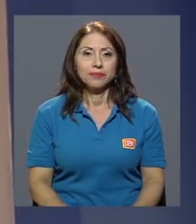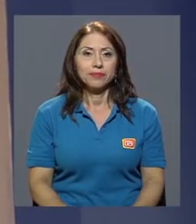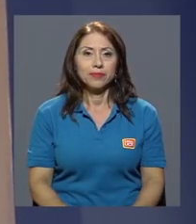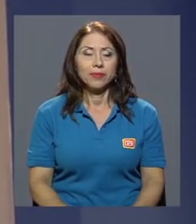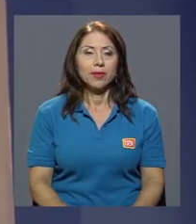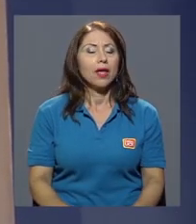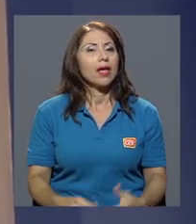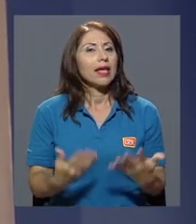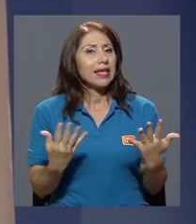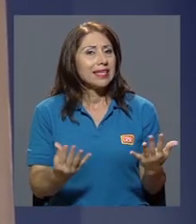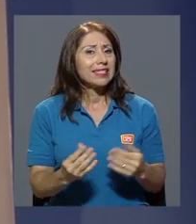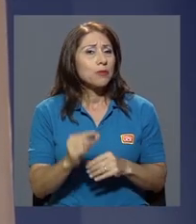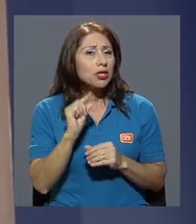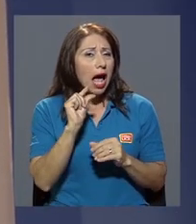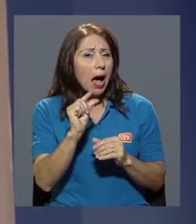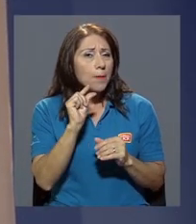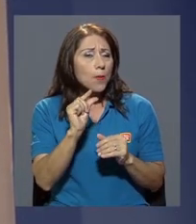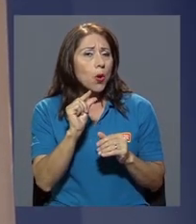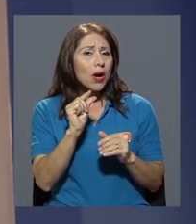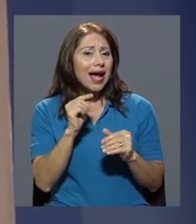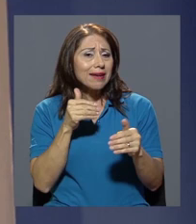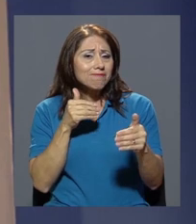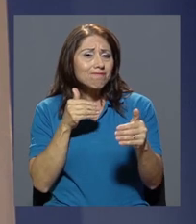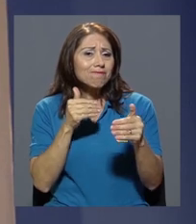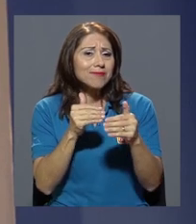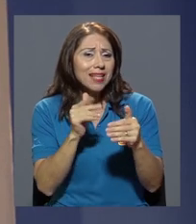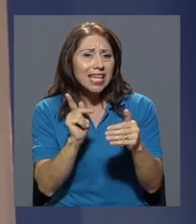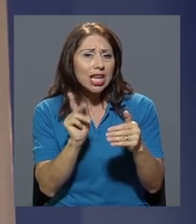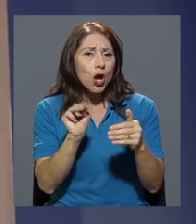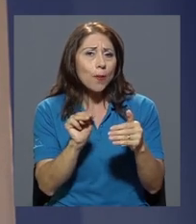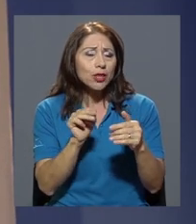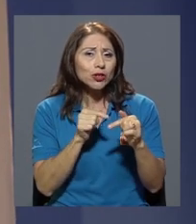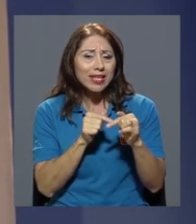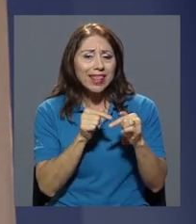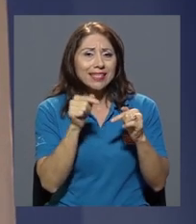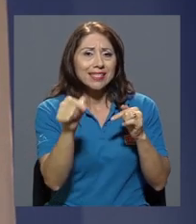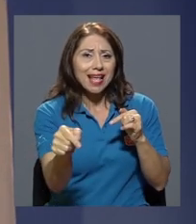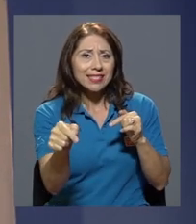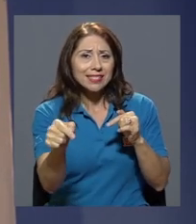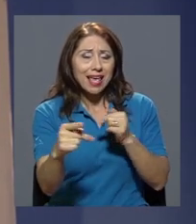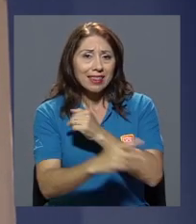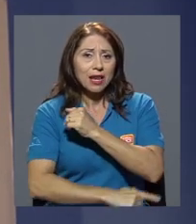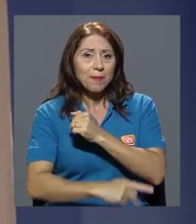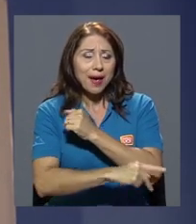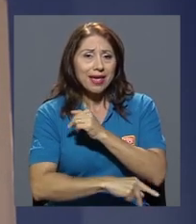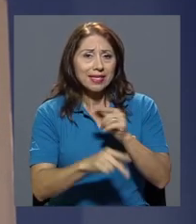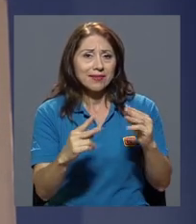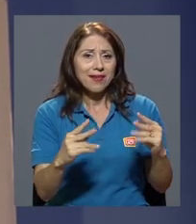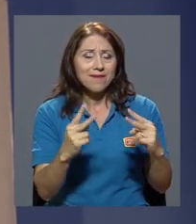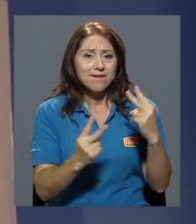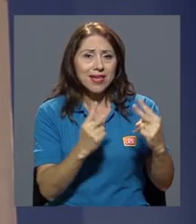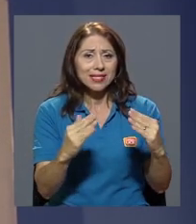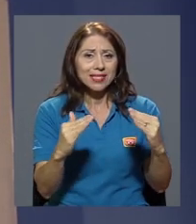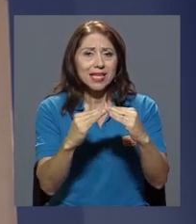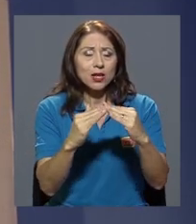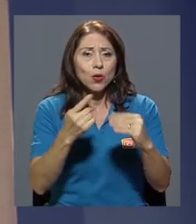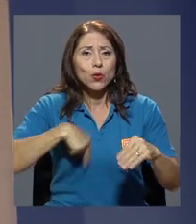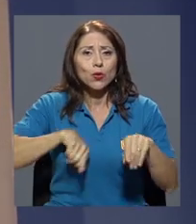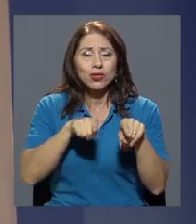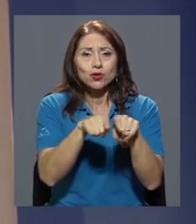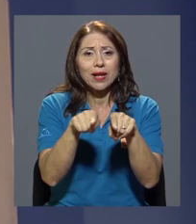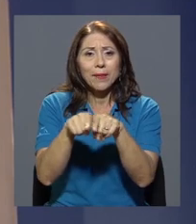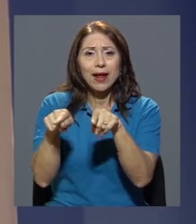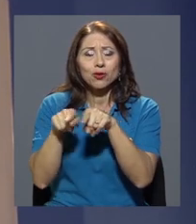Estamos a muy pocos kilómetros de distancia de un país vecino de nuestros hermanos nicaragüenses y la realidad es que